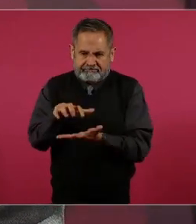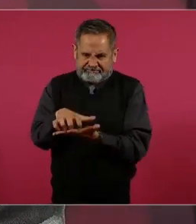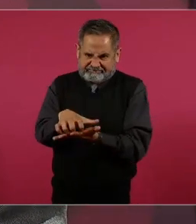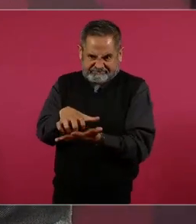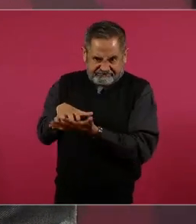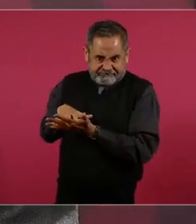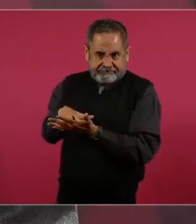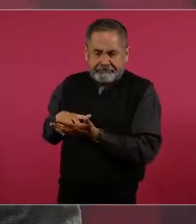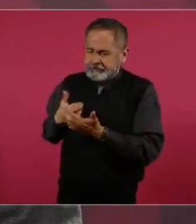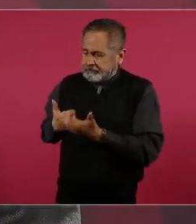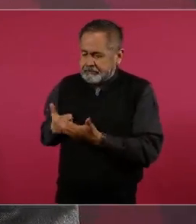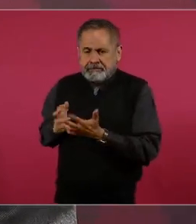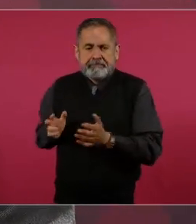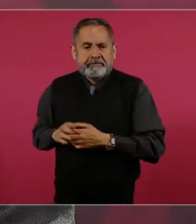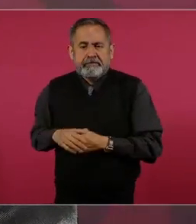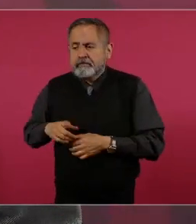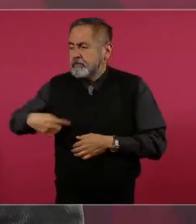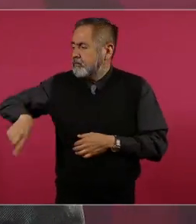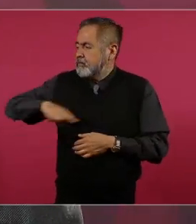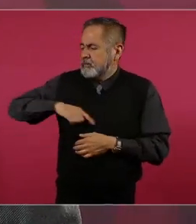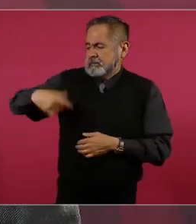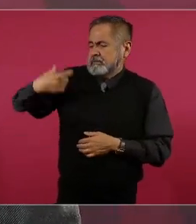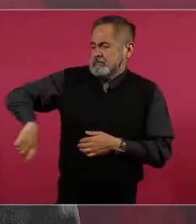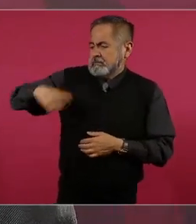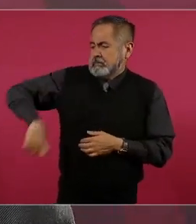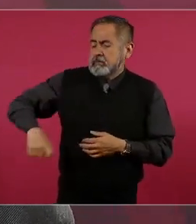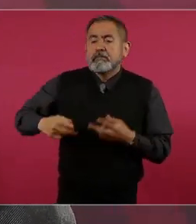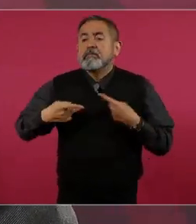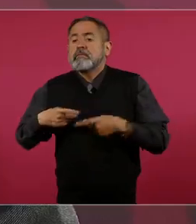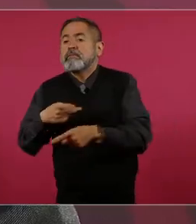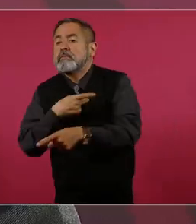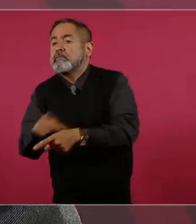El no tener un gobierno rico con pueblo pobre.